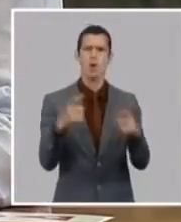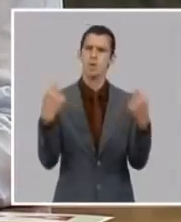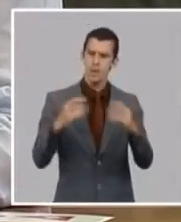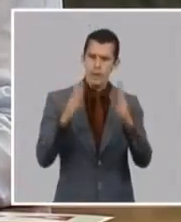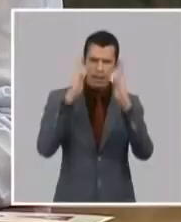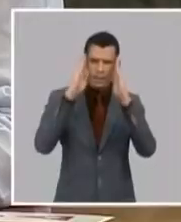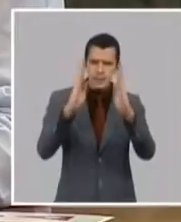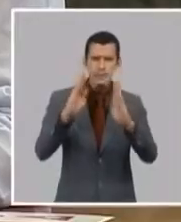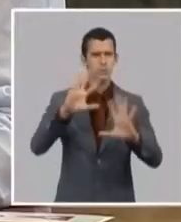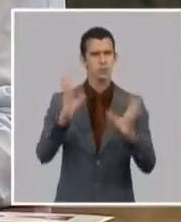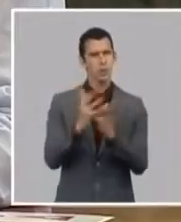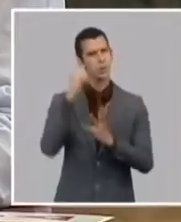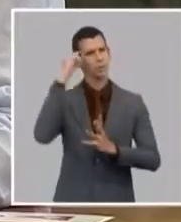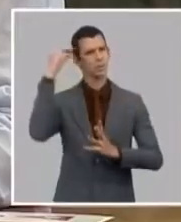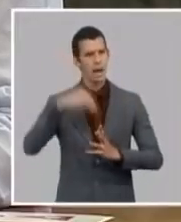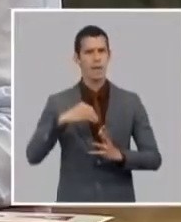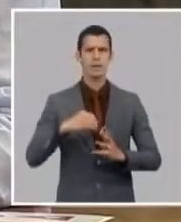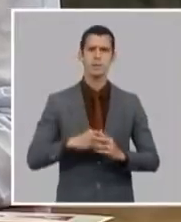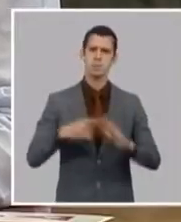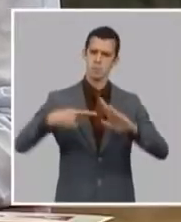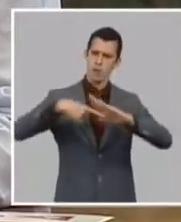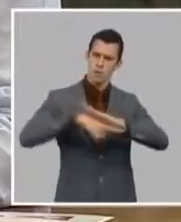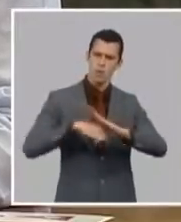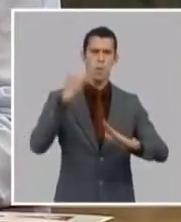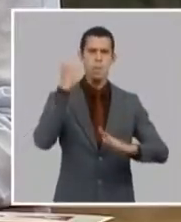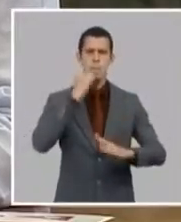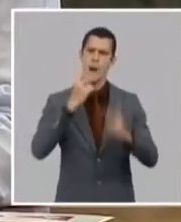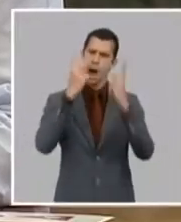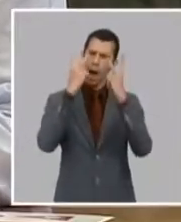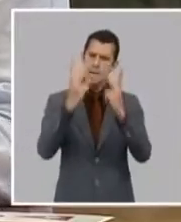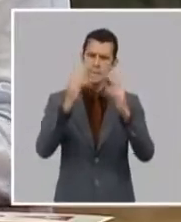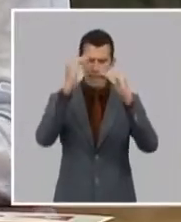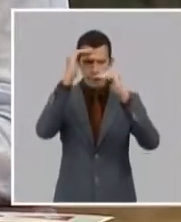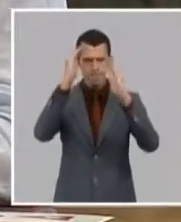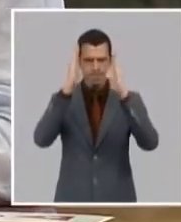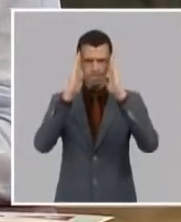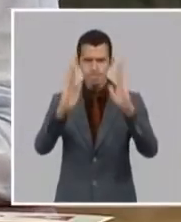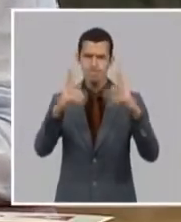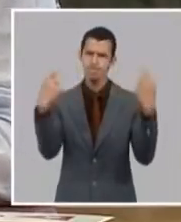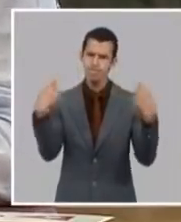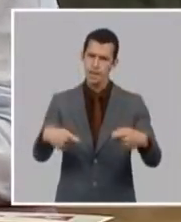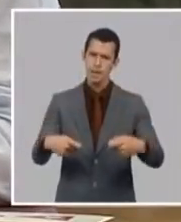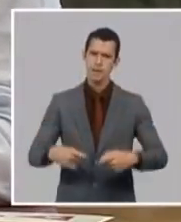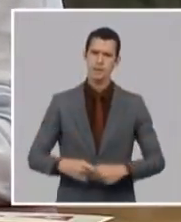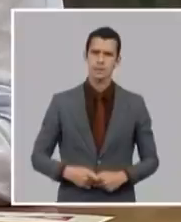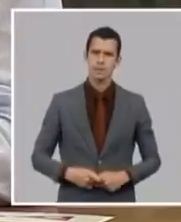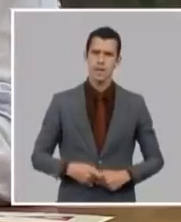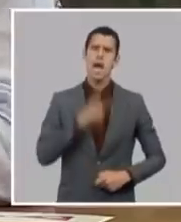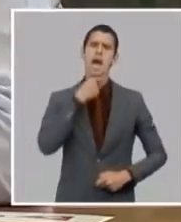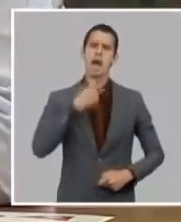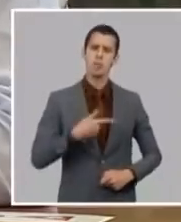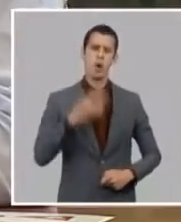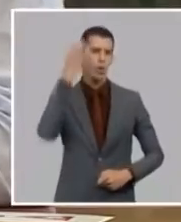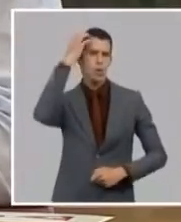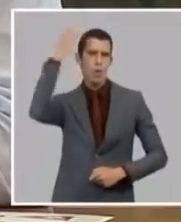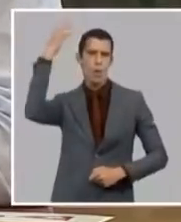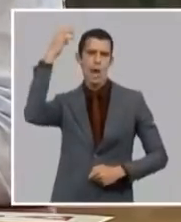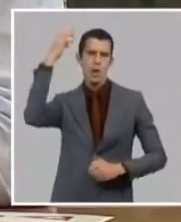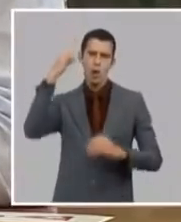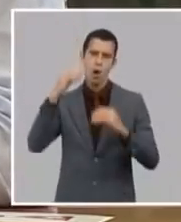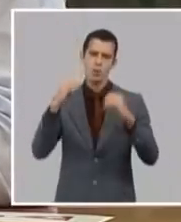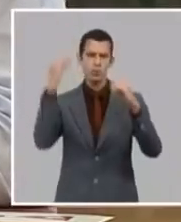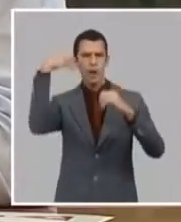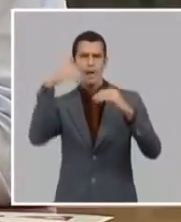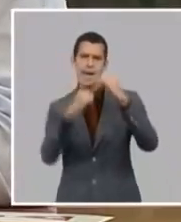social hay que reanimar y reactivar el trabajo de las organizaciones y las instituciones que